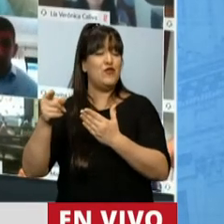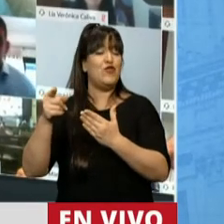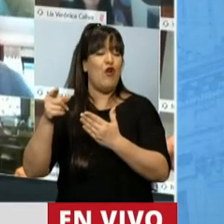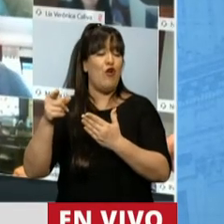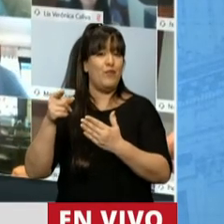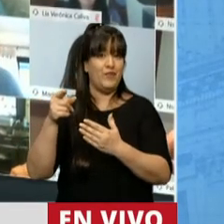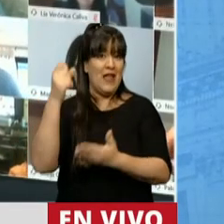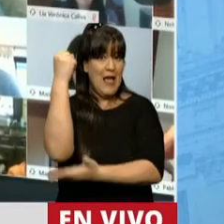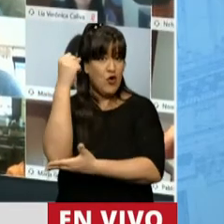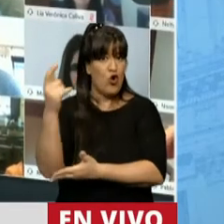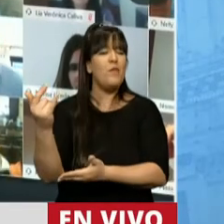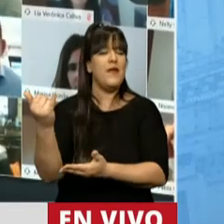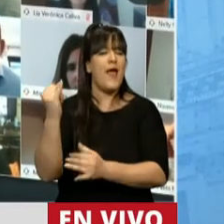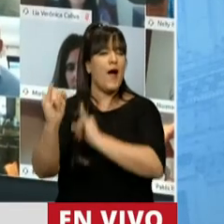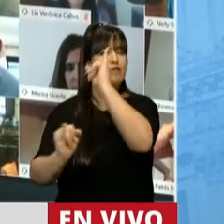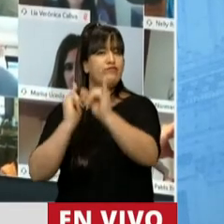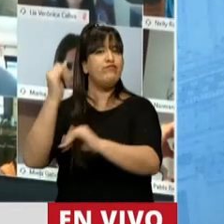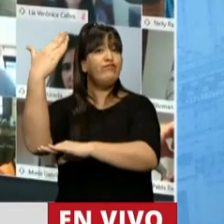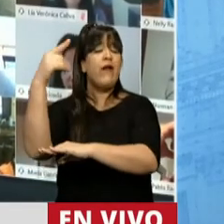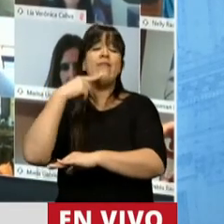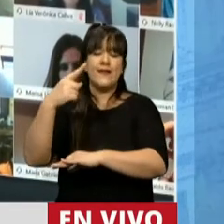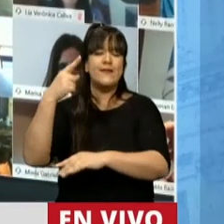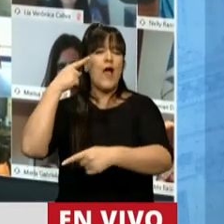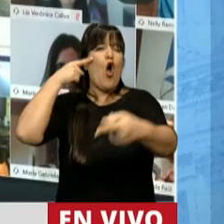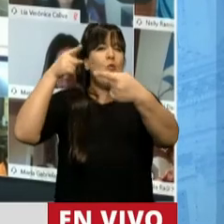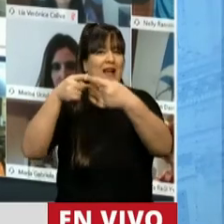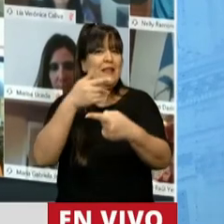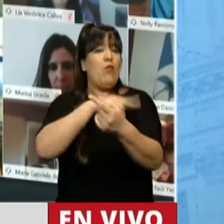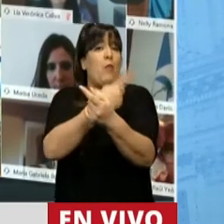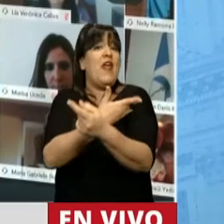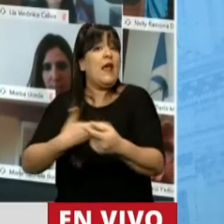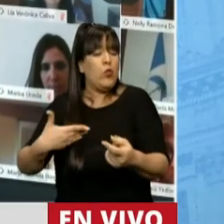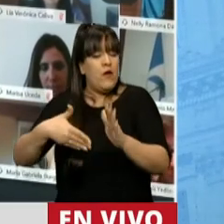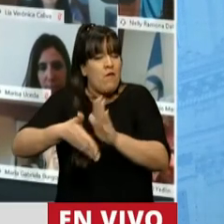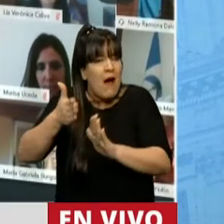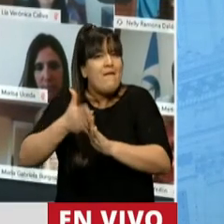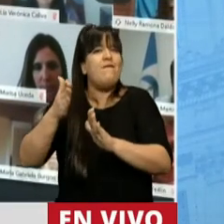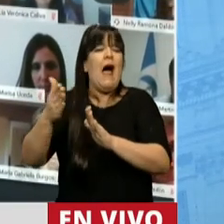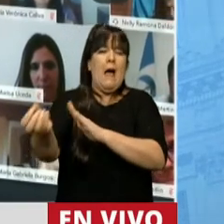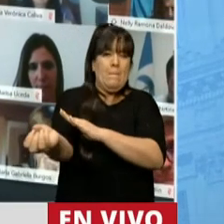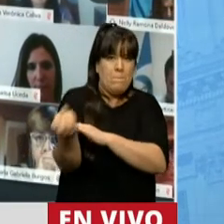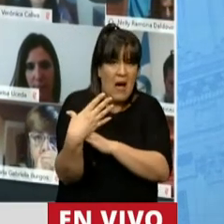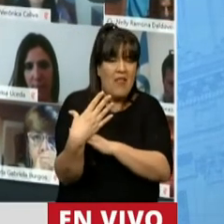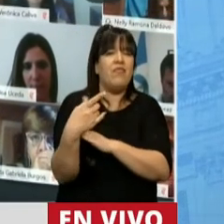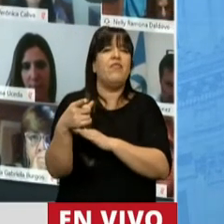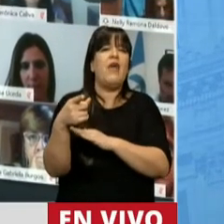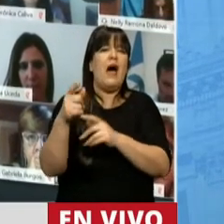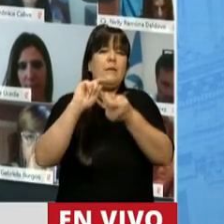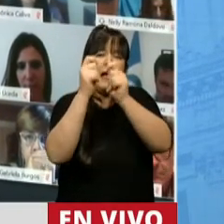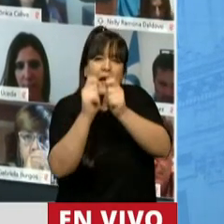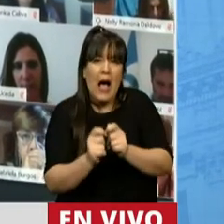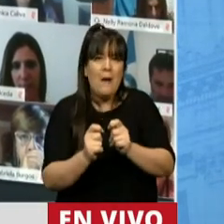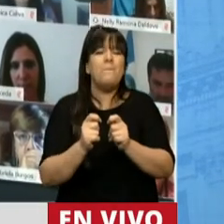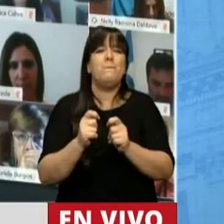idea del Poder Ejecutivo a la brevedad mandar una serie de cambios